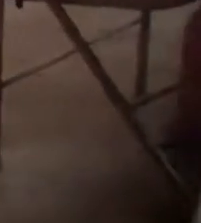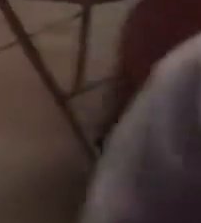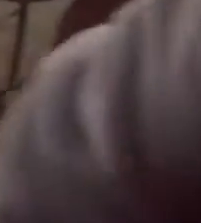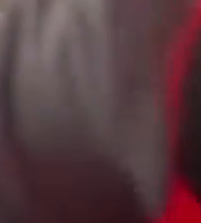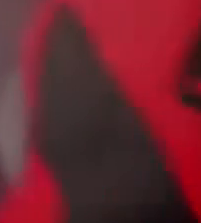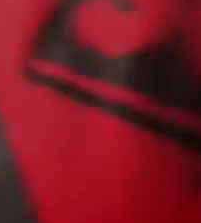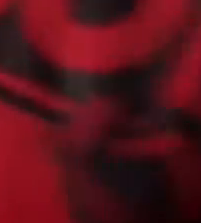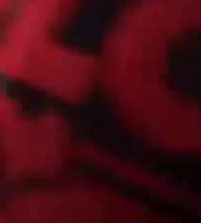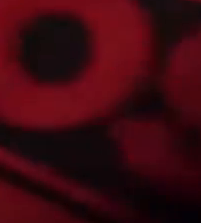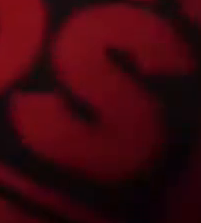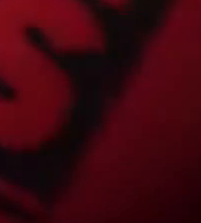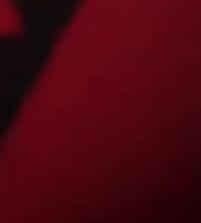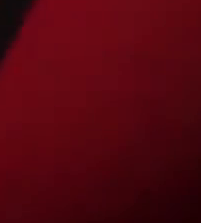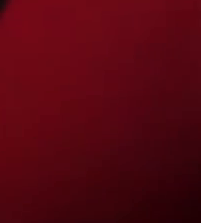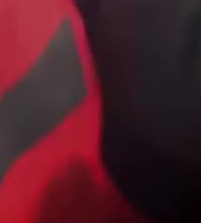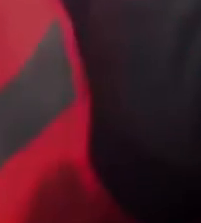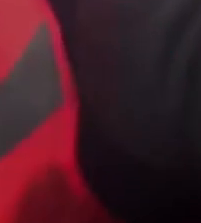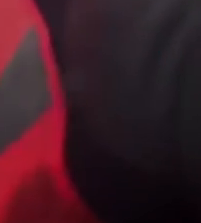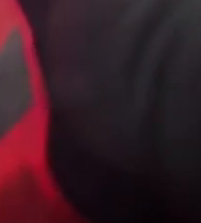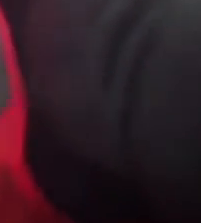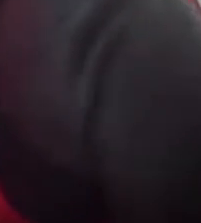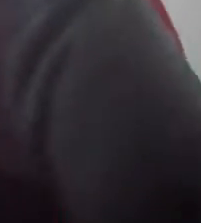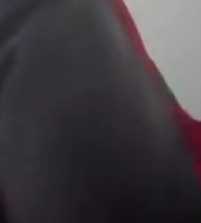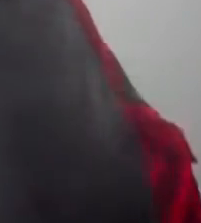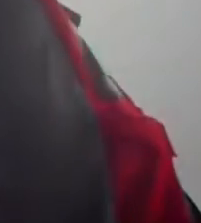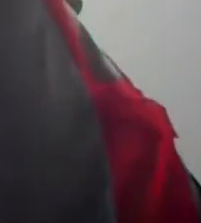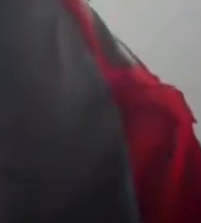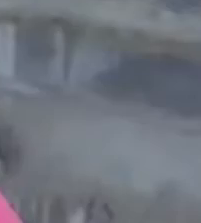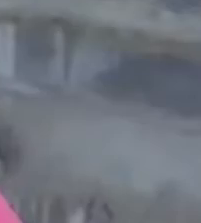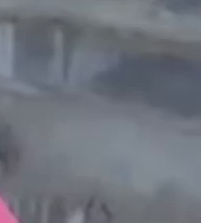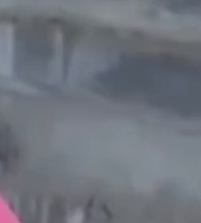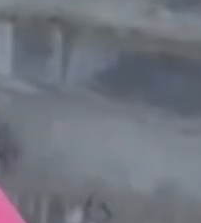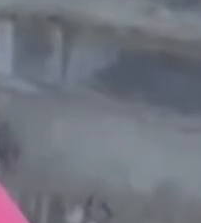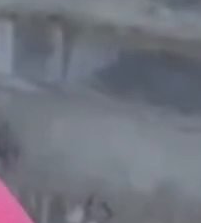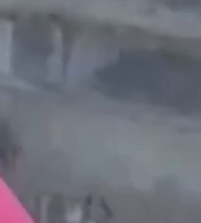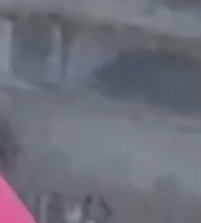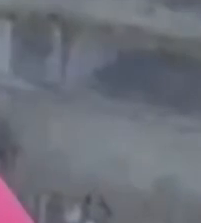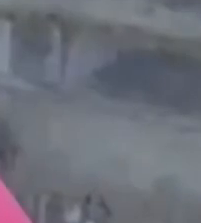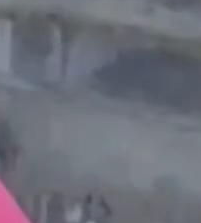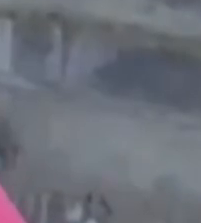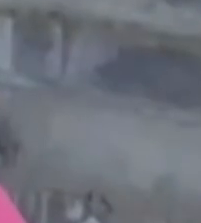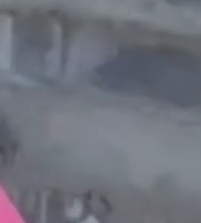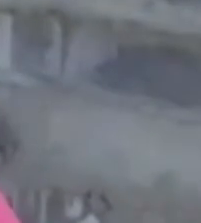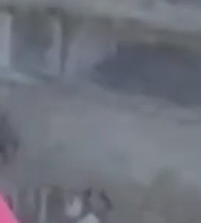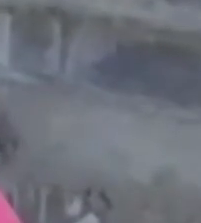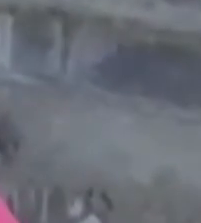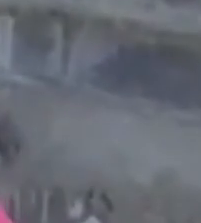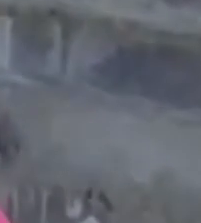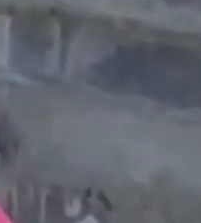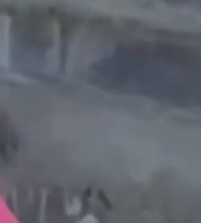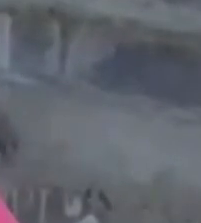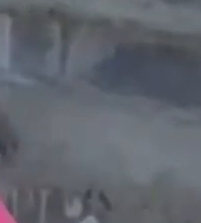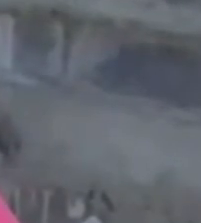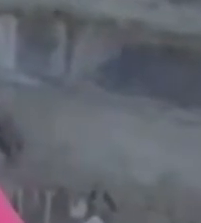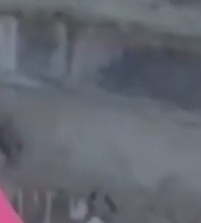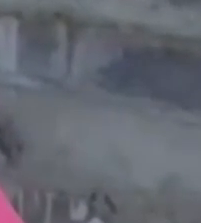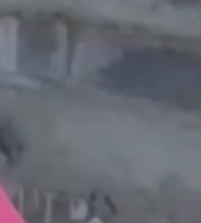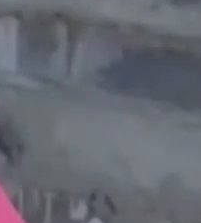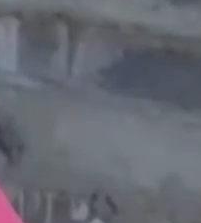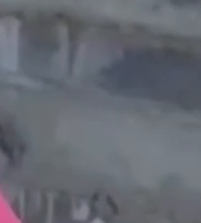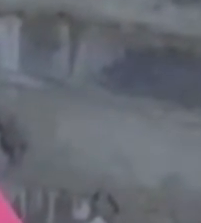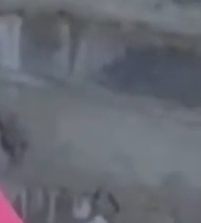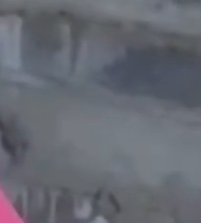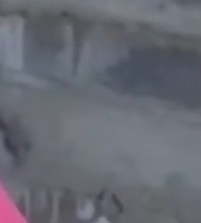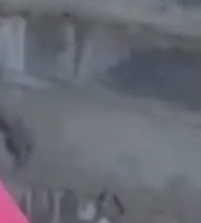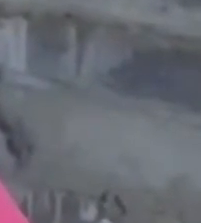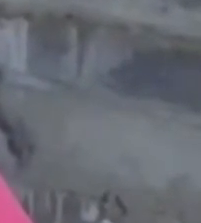Y pues agradecida con Dios y con Juan Orlando Hernández. Cuando llegan, llegan en el mejor momento. Son ayudas que